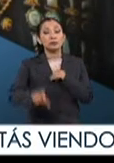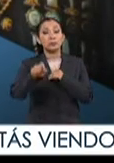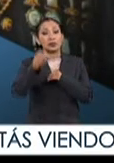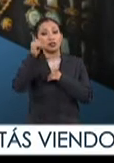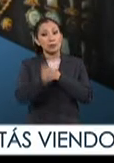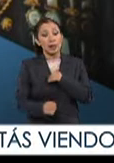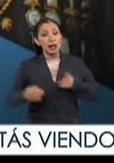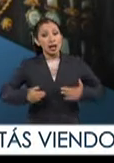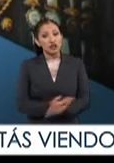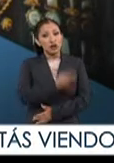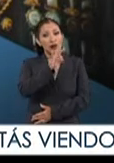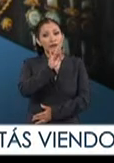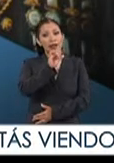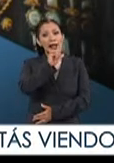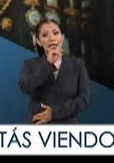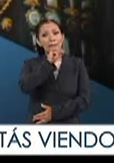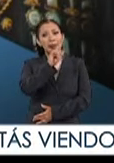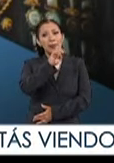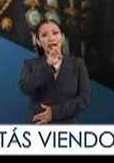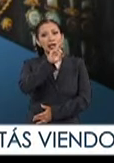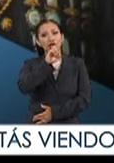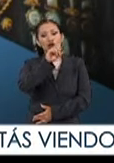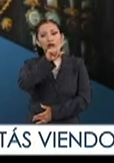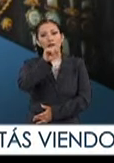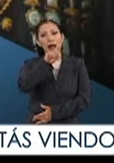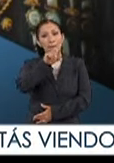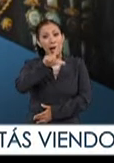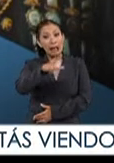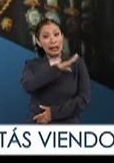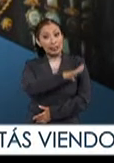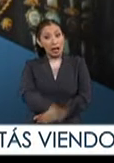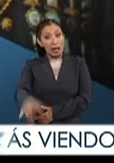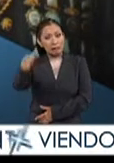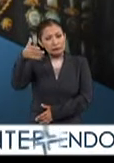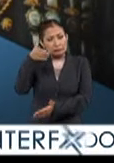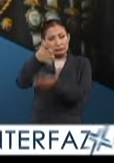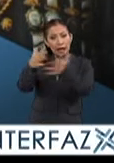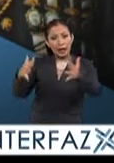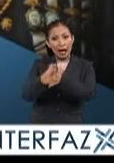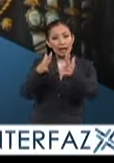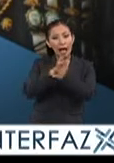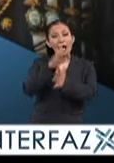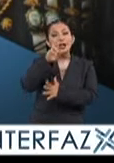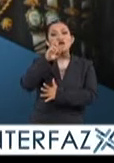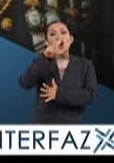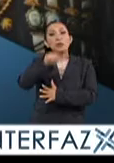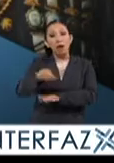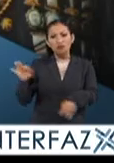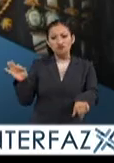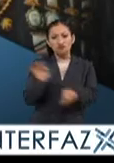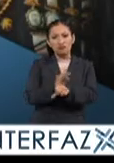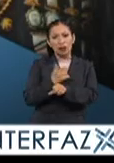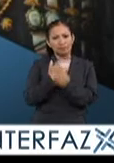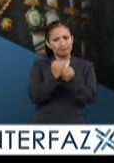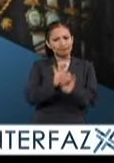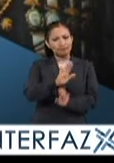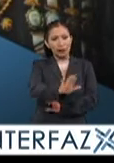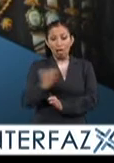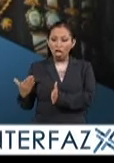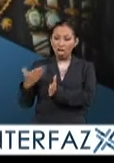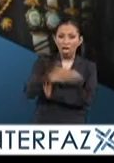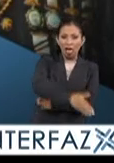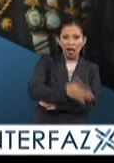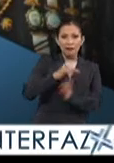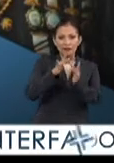En 1829 nació Felipe Berrio Zabal general que luchó en la guerra de reforma y defendió la soberanía